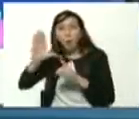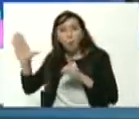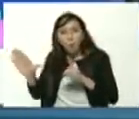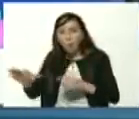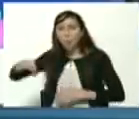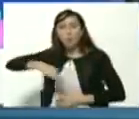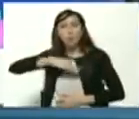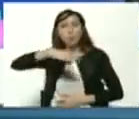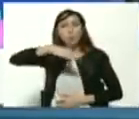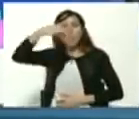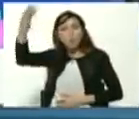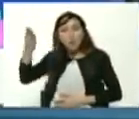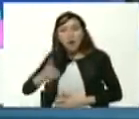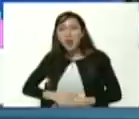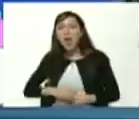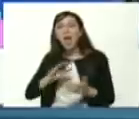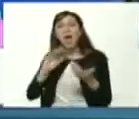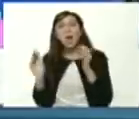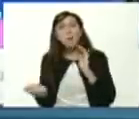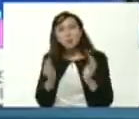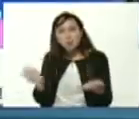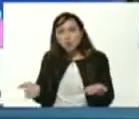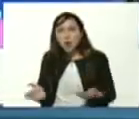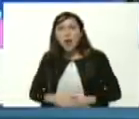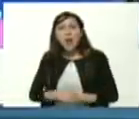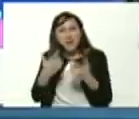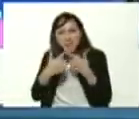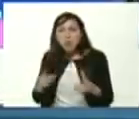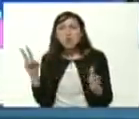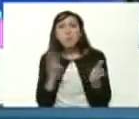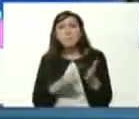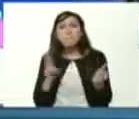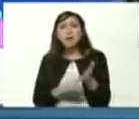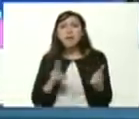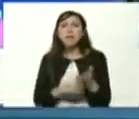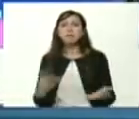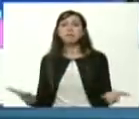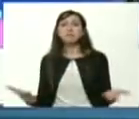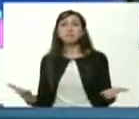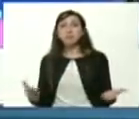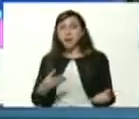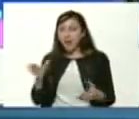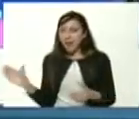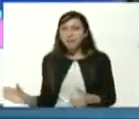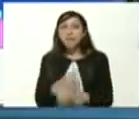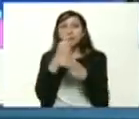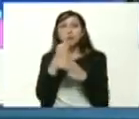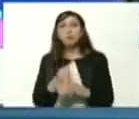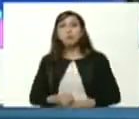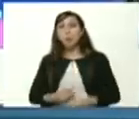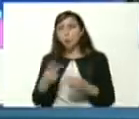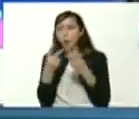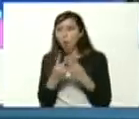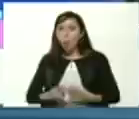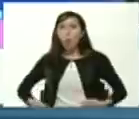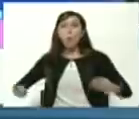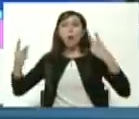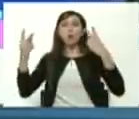espiritualidad de la moral es la verdadera liberación la que se consigue con los valores